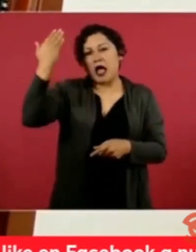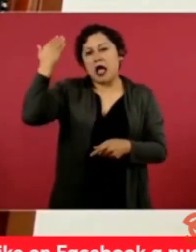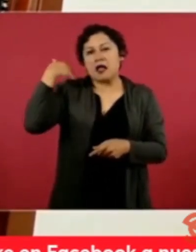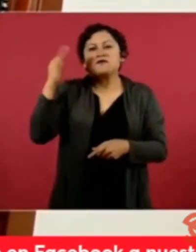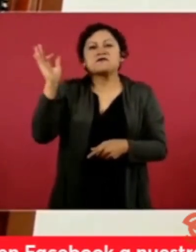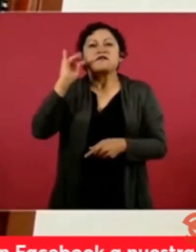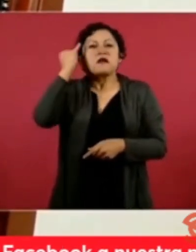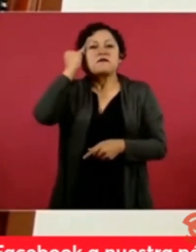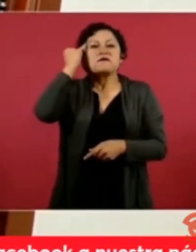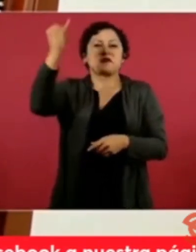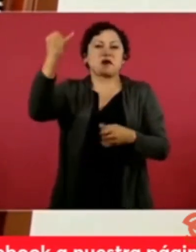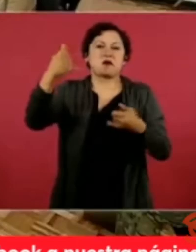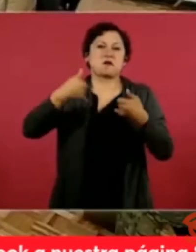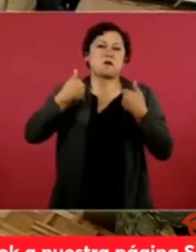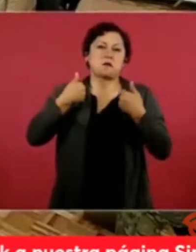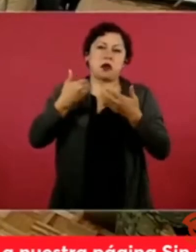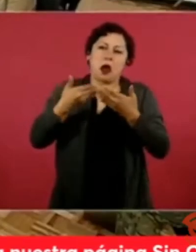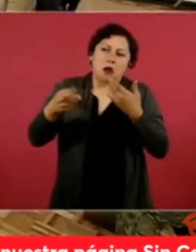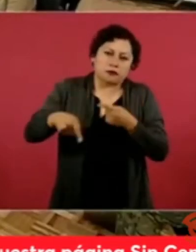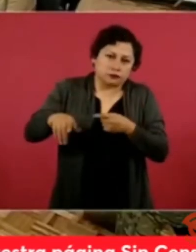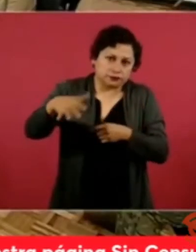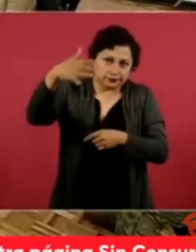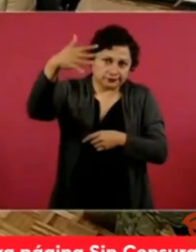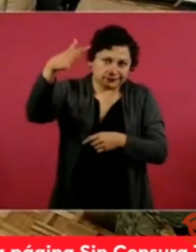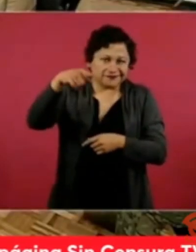Este, ¿cómo se llamaban los robocots?